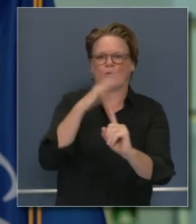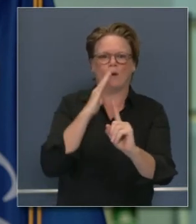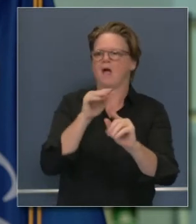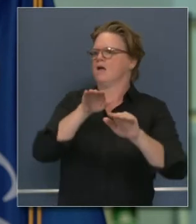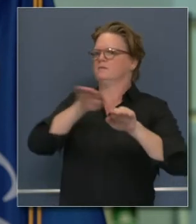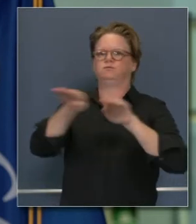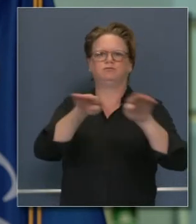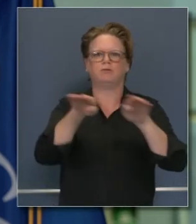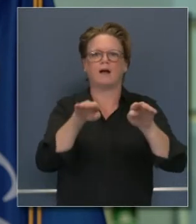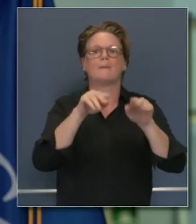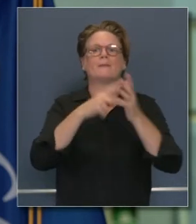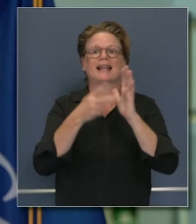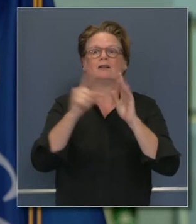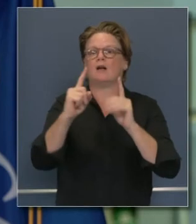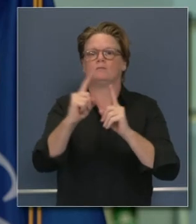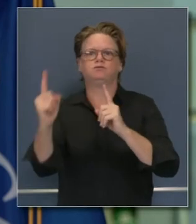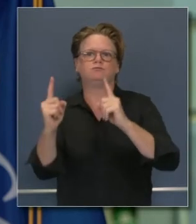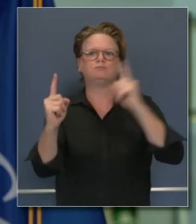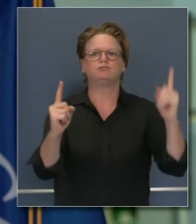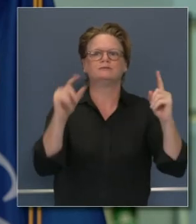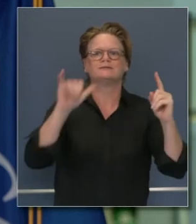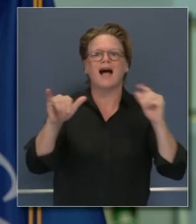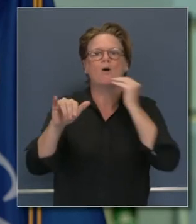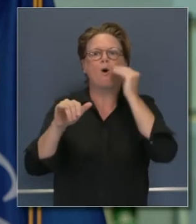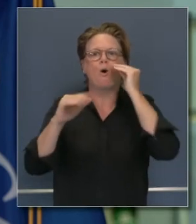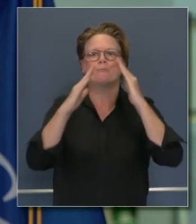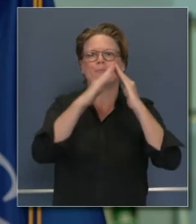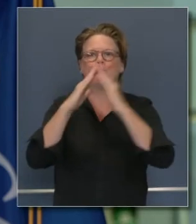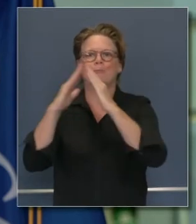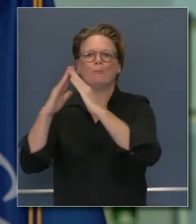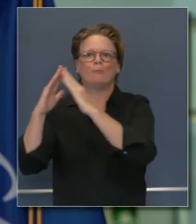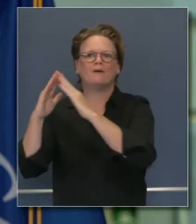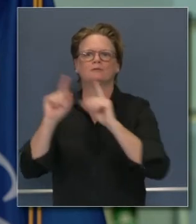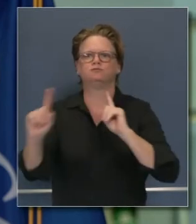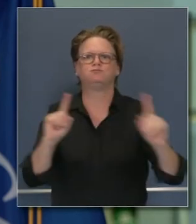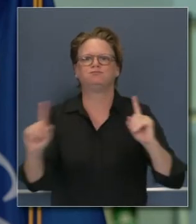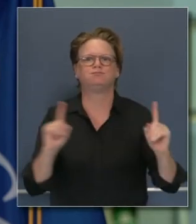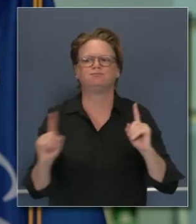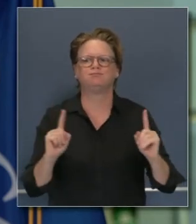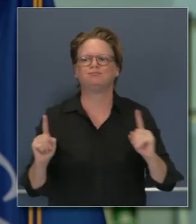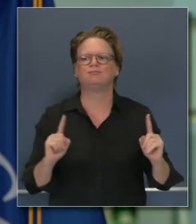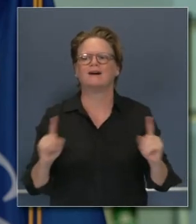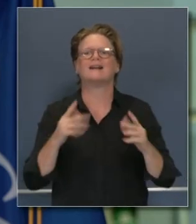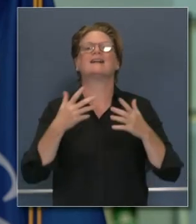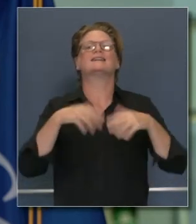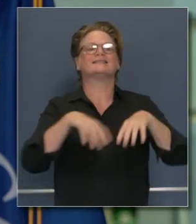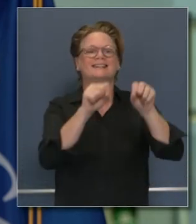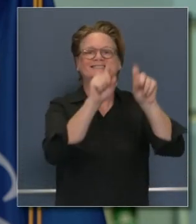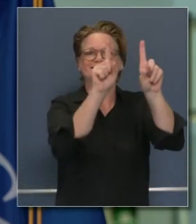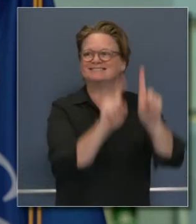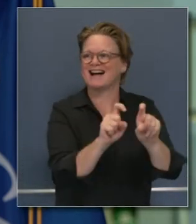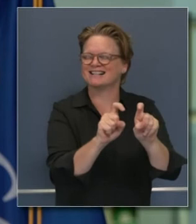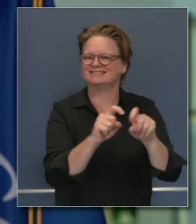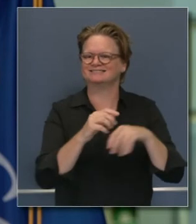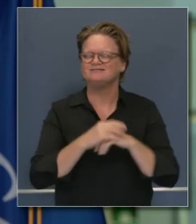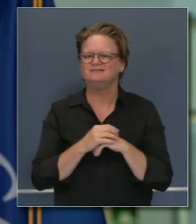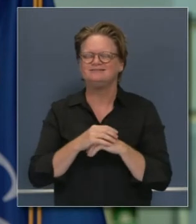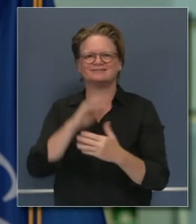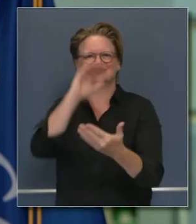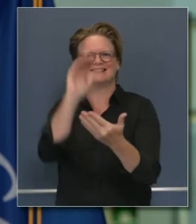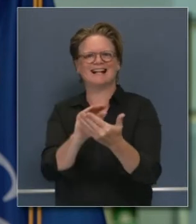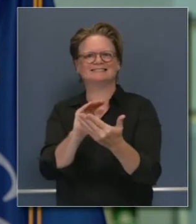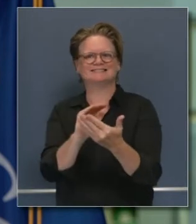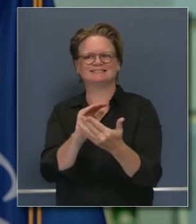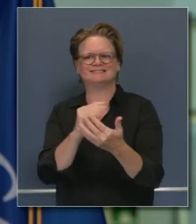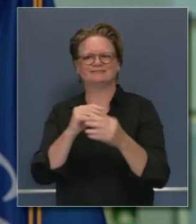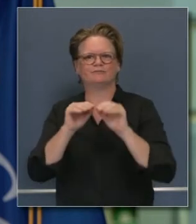alrededor creemos que esa capacidad de identificar los casos mucho más prontamente rápidamente